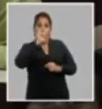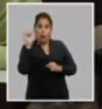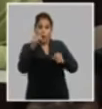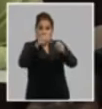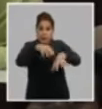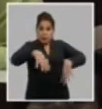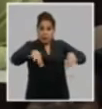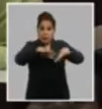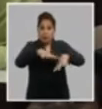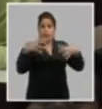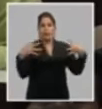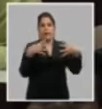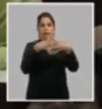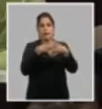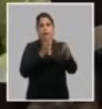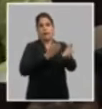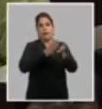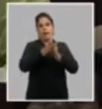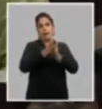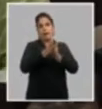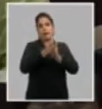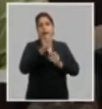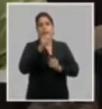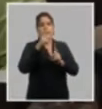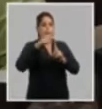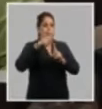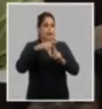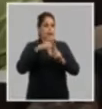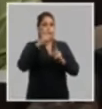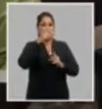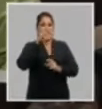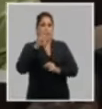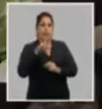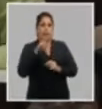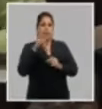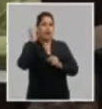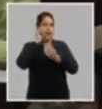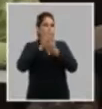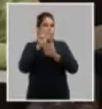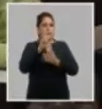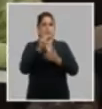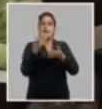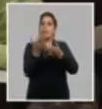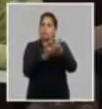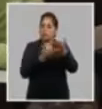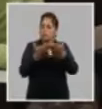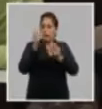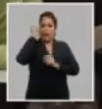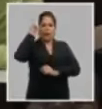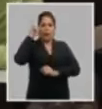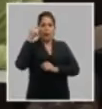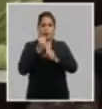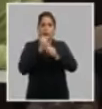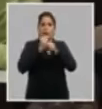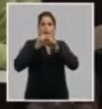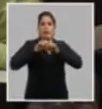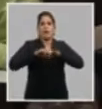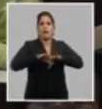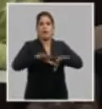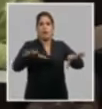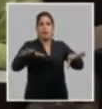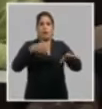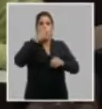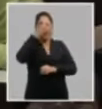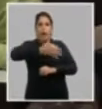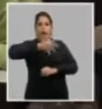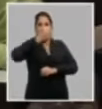contextualización esa relación directa que demanda el trabajo con las personas que demanda la formación ideológica ese trabajo de influencia de